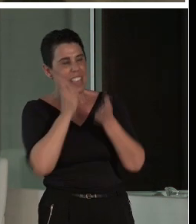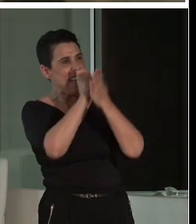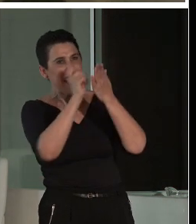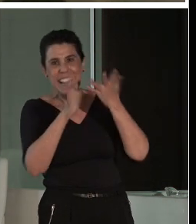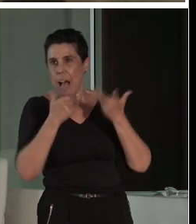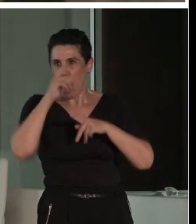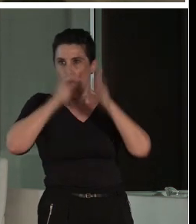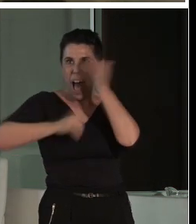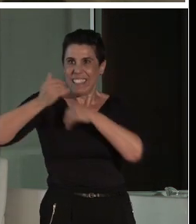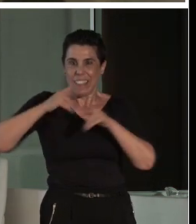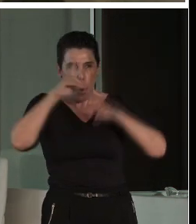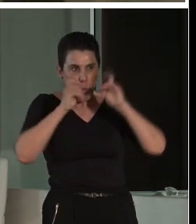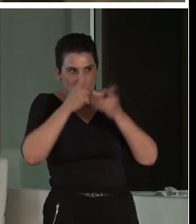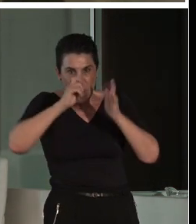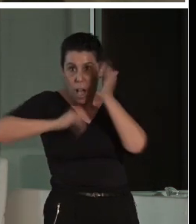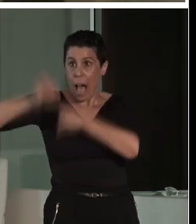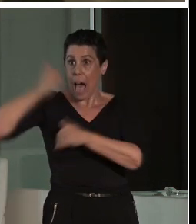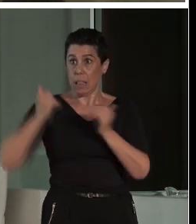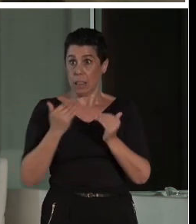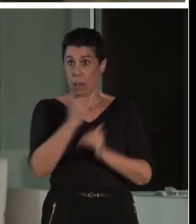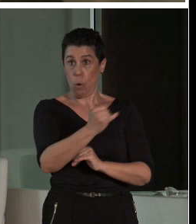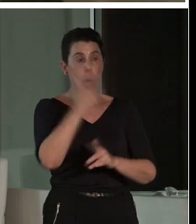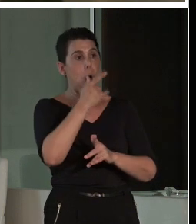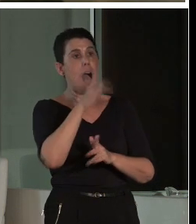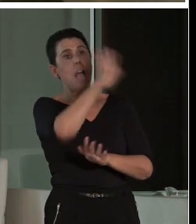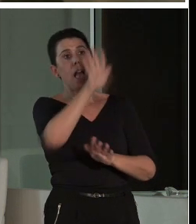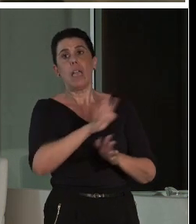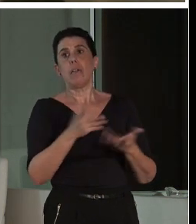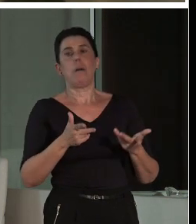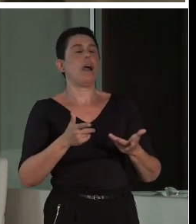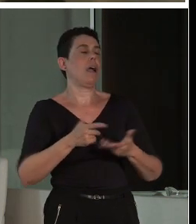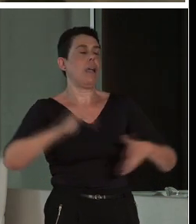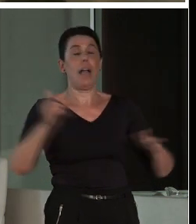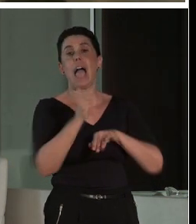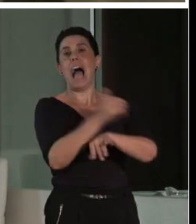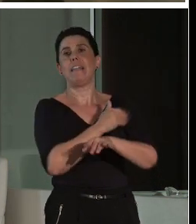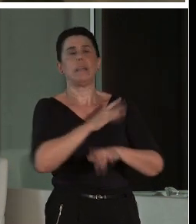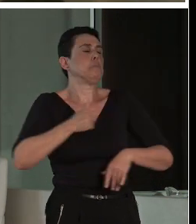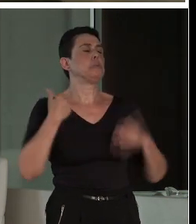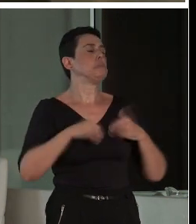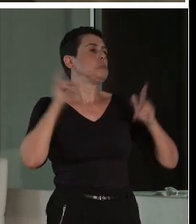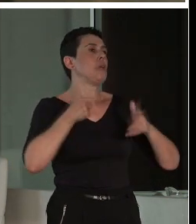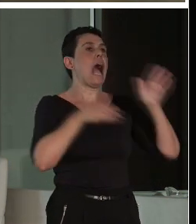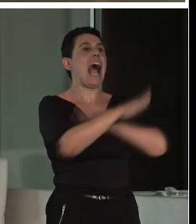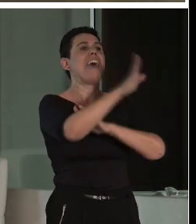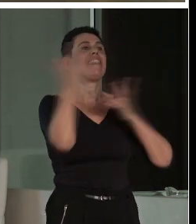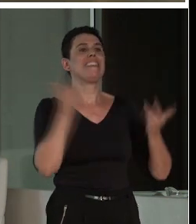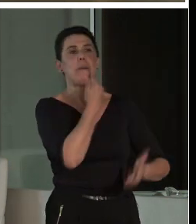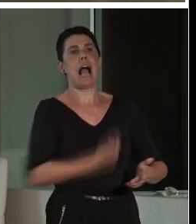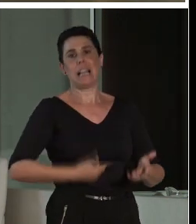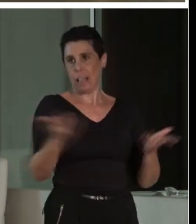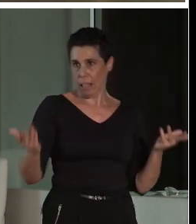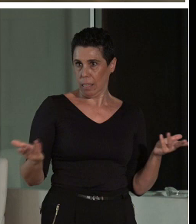fotográficos. Todo esto nos ayuda a empezar a trabajar. No sirve… ¿Voy a hacer accesible la Alcazaba? No sé nada de la Alcazaba.